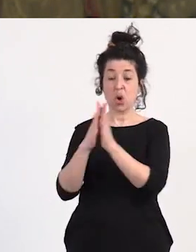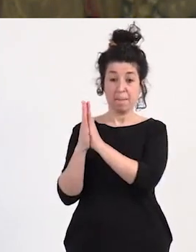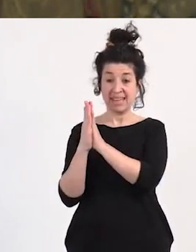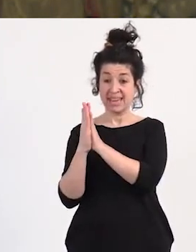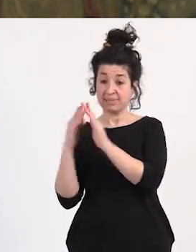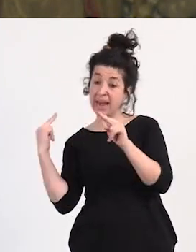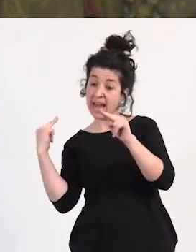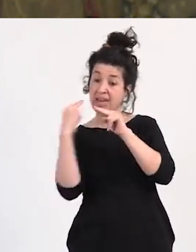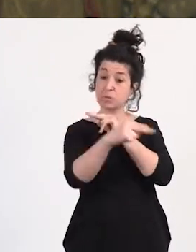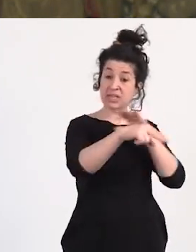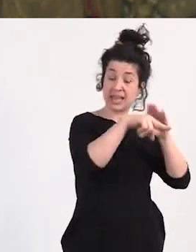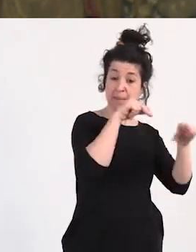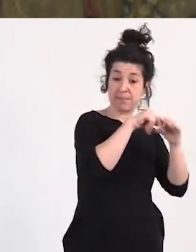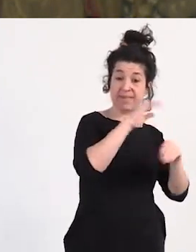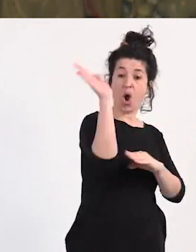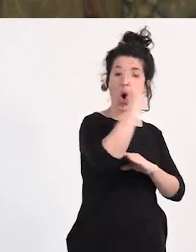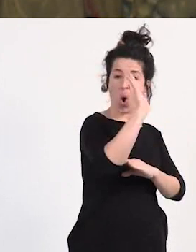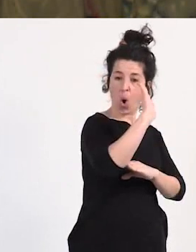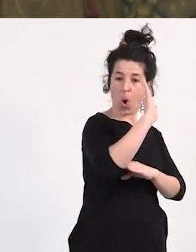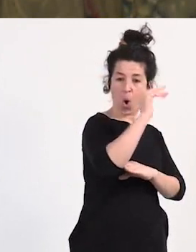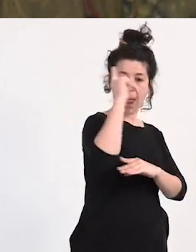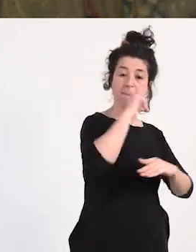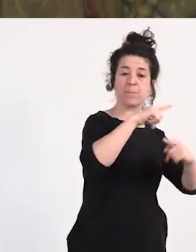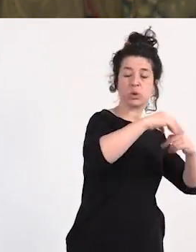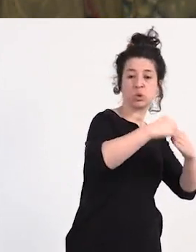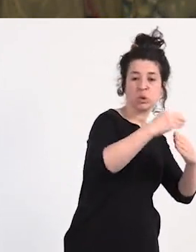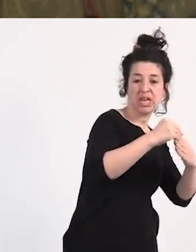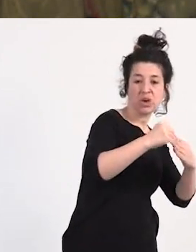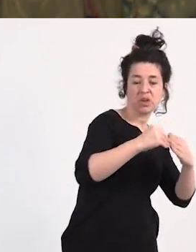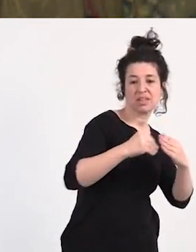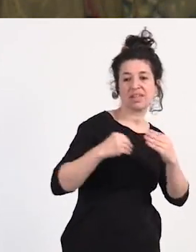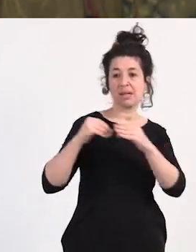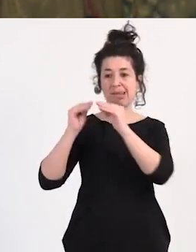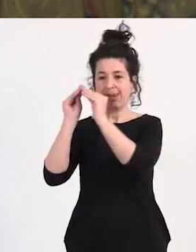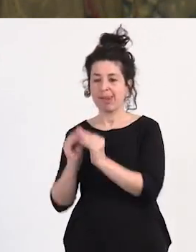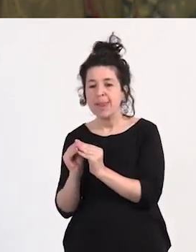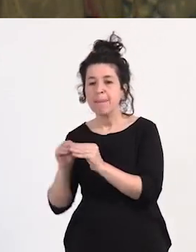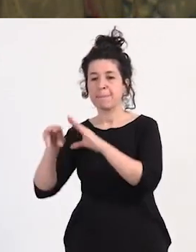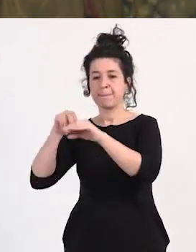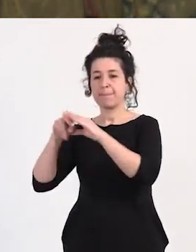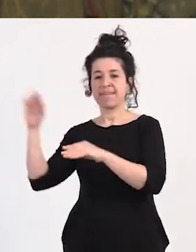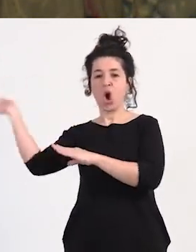respuestas del hola putero hicieron el hola abolicionista ¿cómo puede ser? aquí estamos